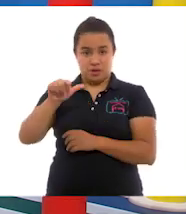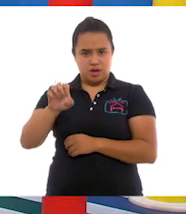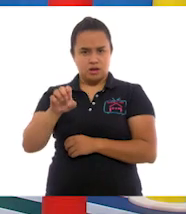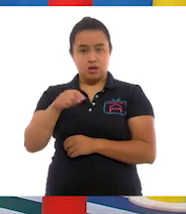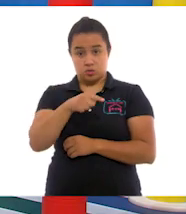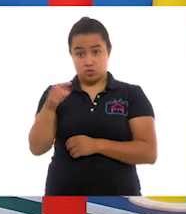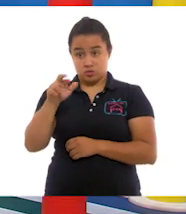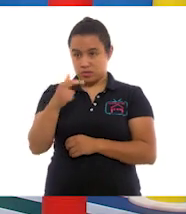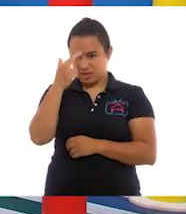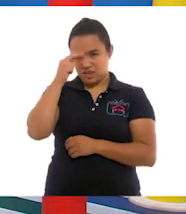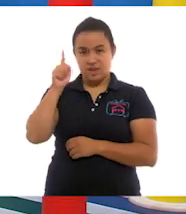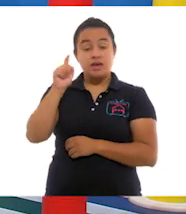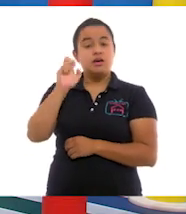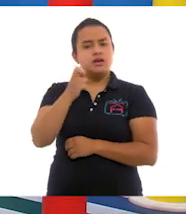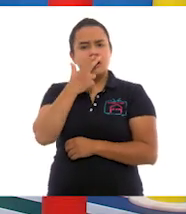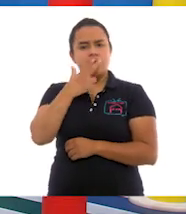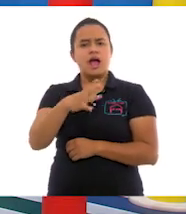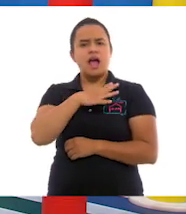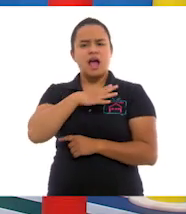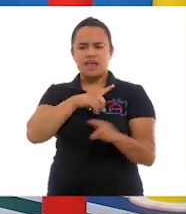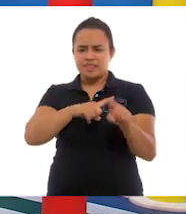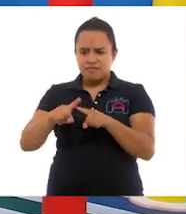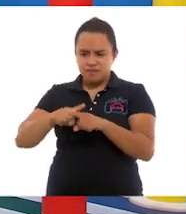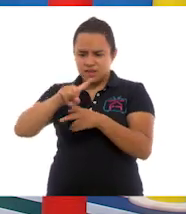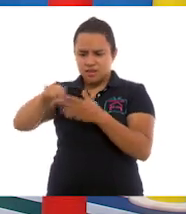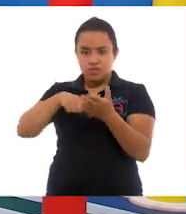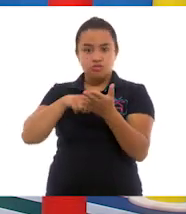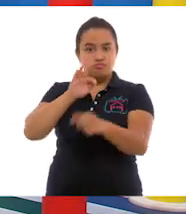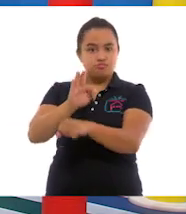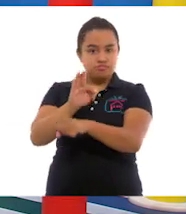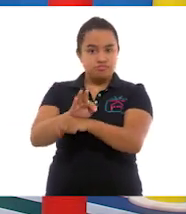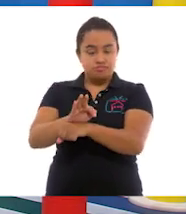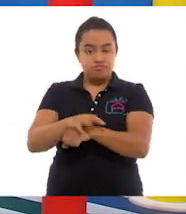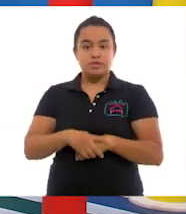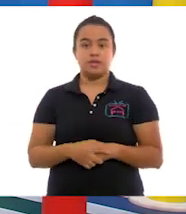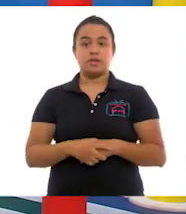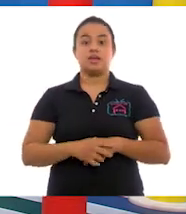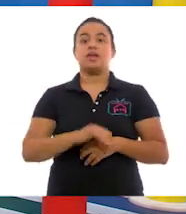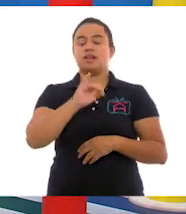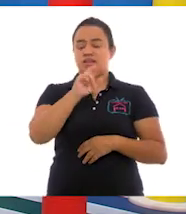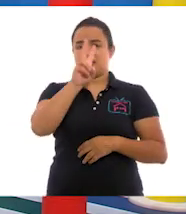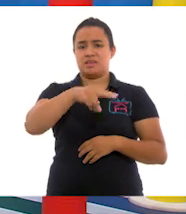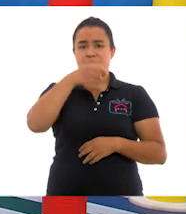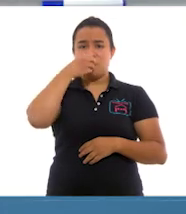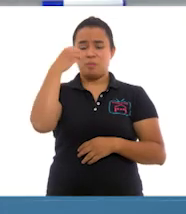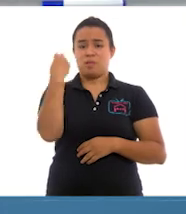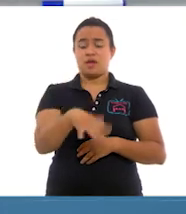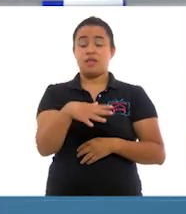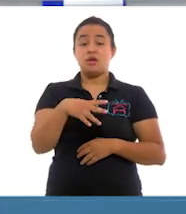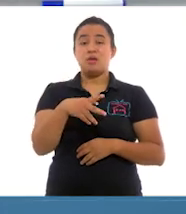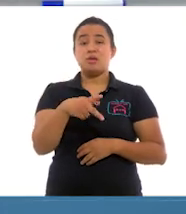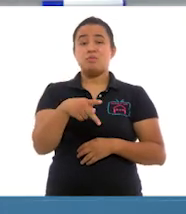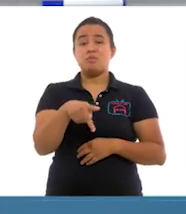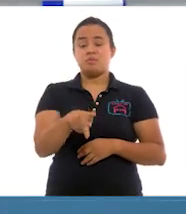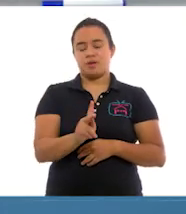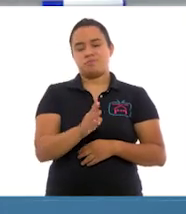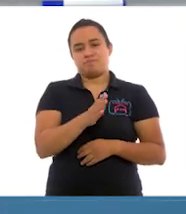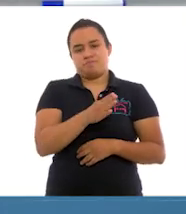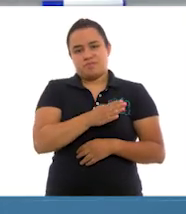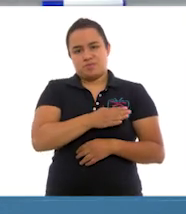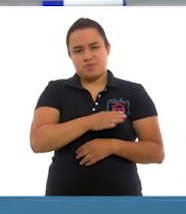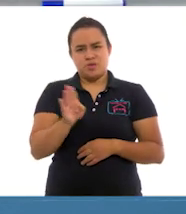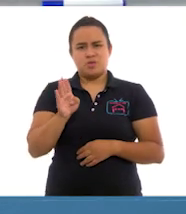recordé que en Chihuahua hay muchas áreas protegidas. Ay, es muy padre. Aunque, bueno,